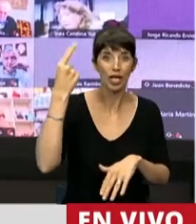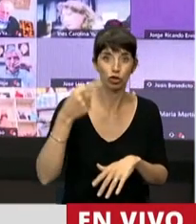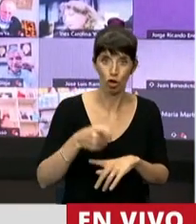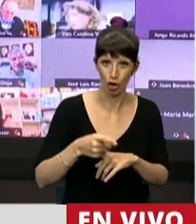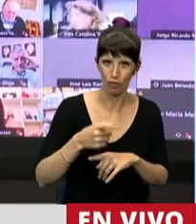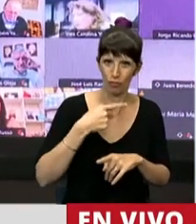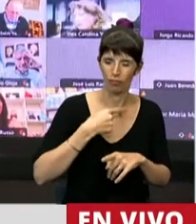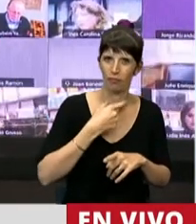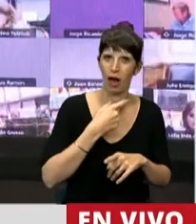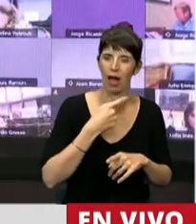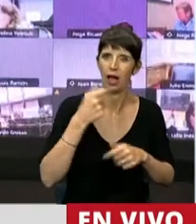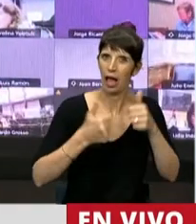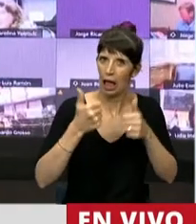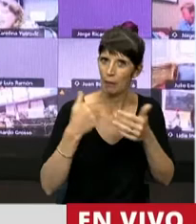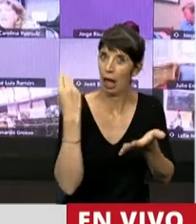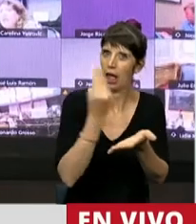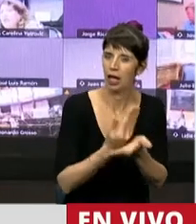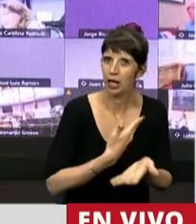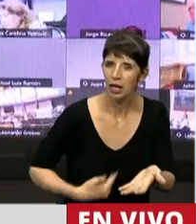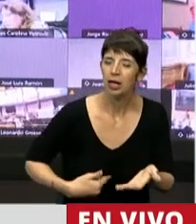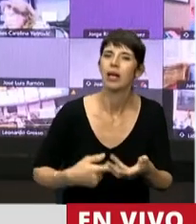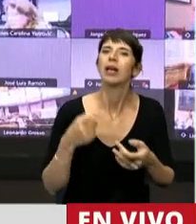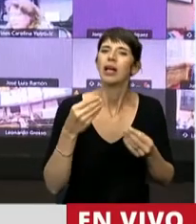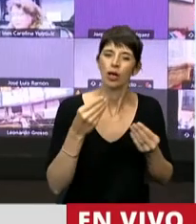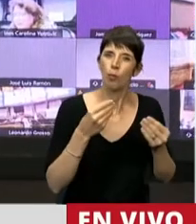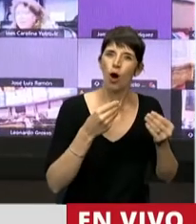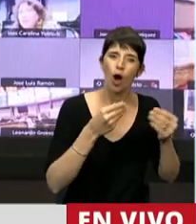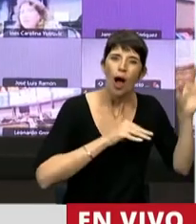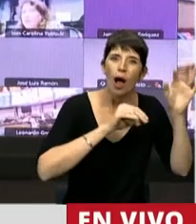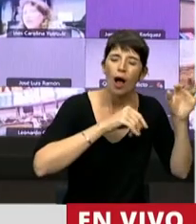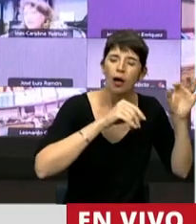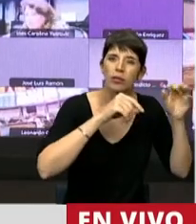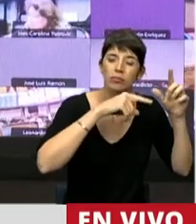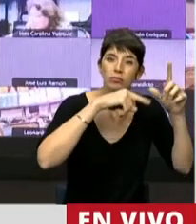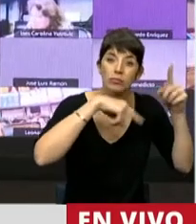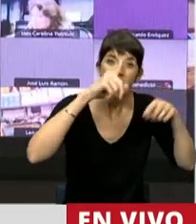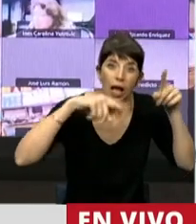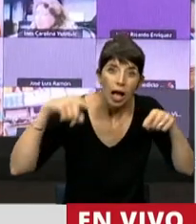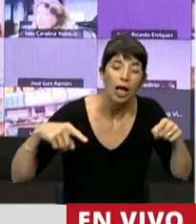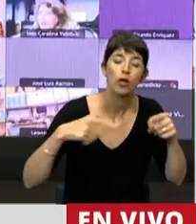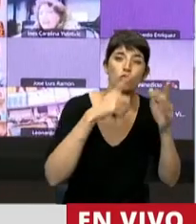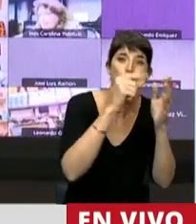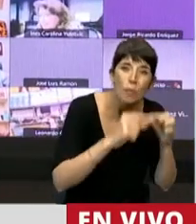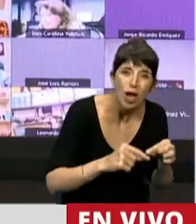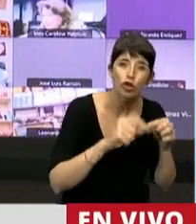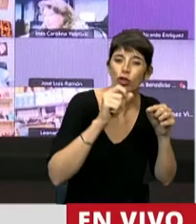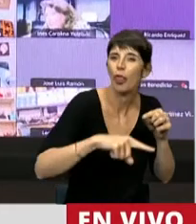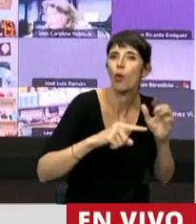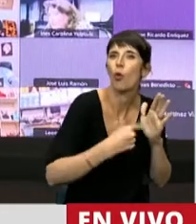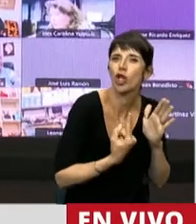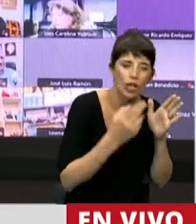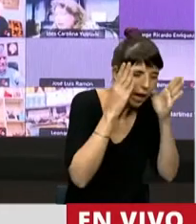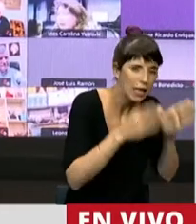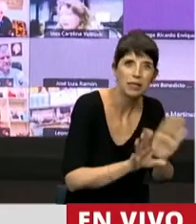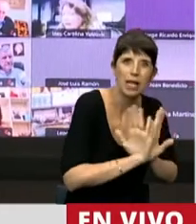candidato, decía gobernar con las estadísticas desde Buenos Aires lleva a no mirar a la gente, sino sólo a